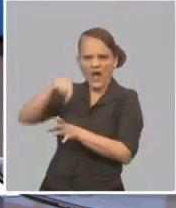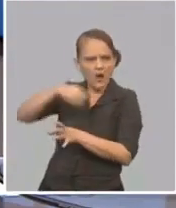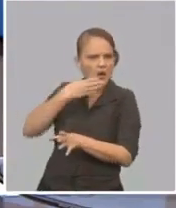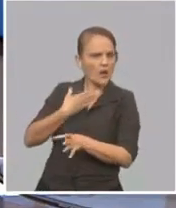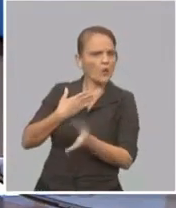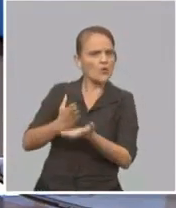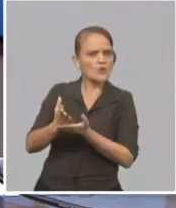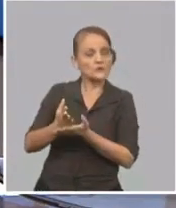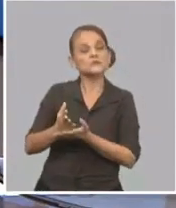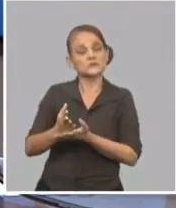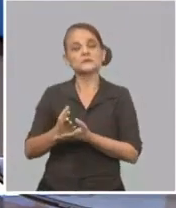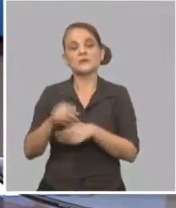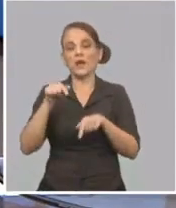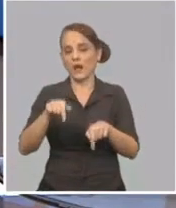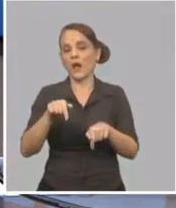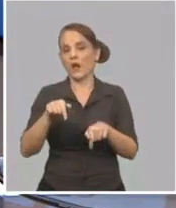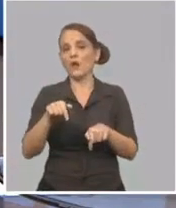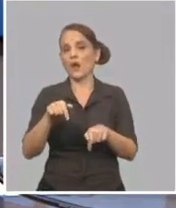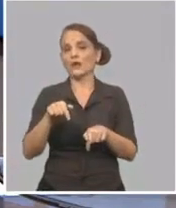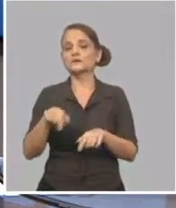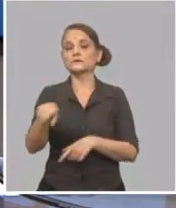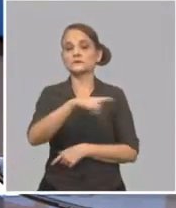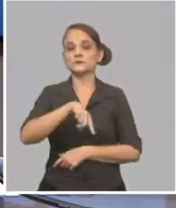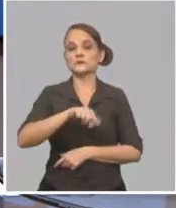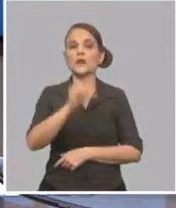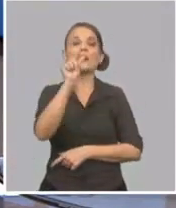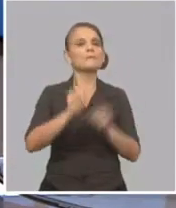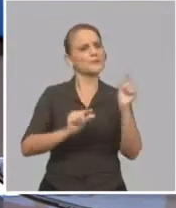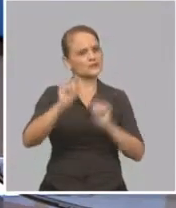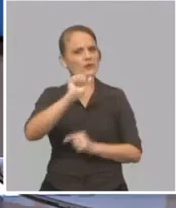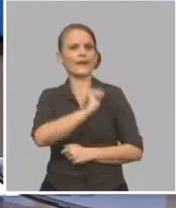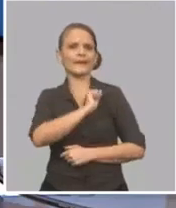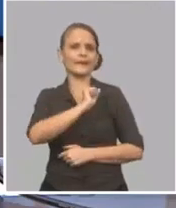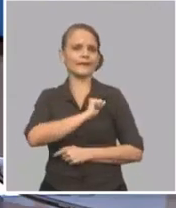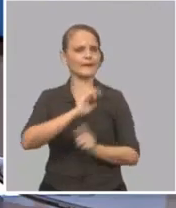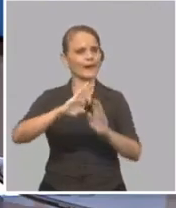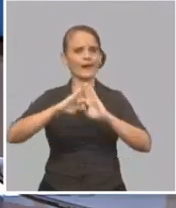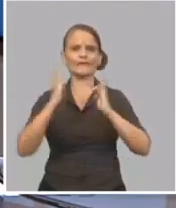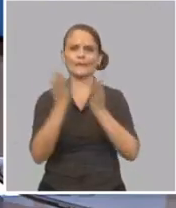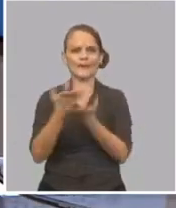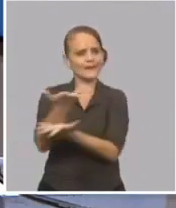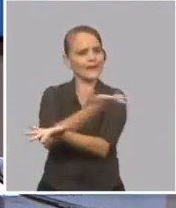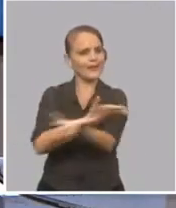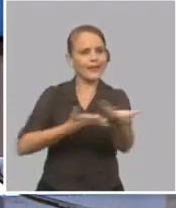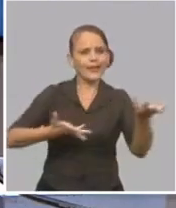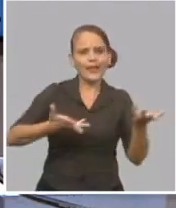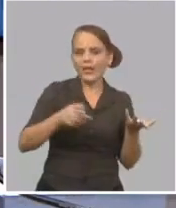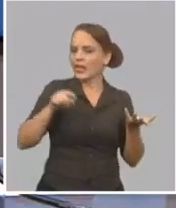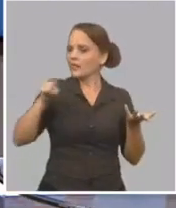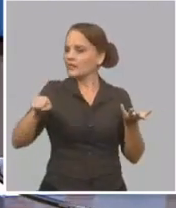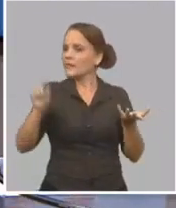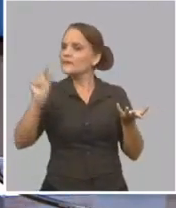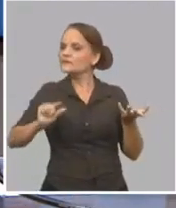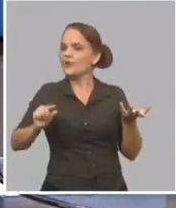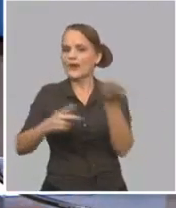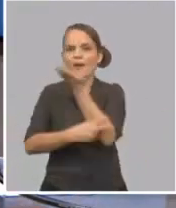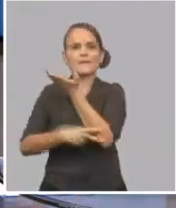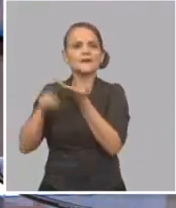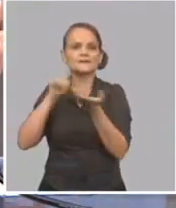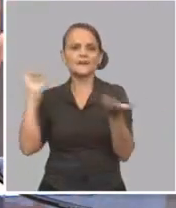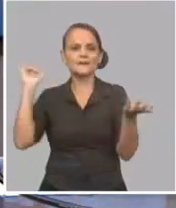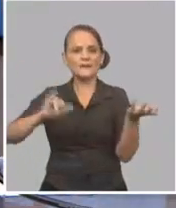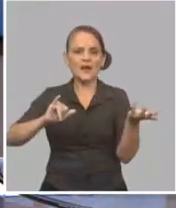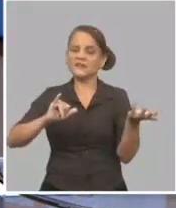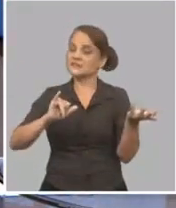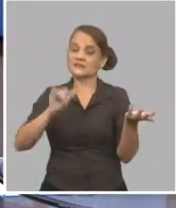muchos problemas. Muchas personas quisieron disfrutar con su familia extranjera y no pudieron. Y